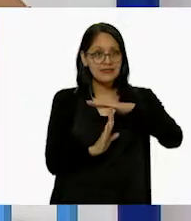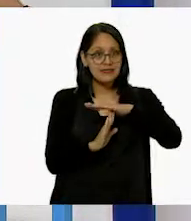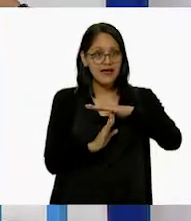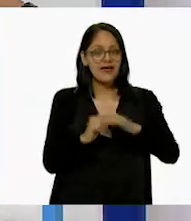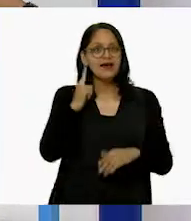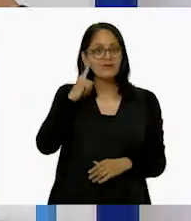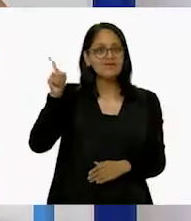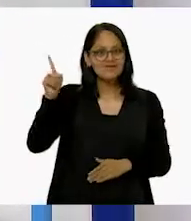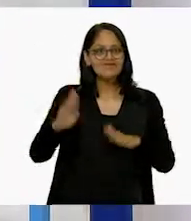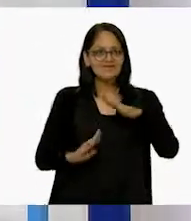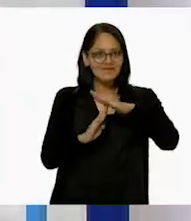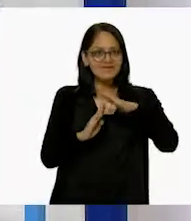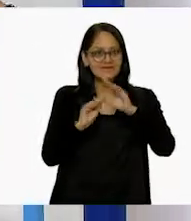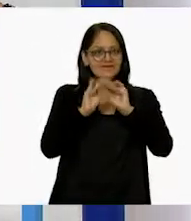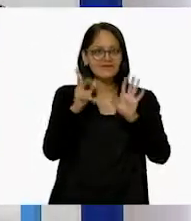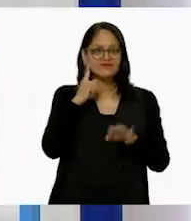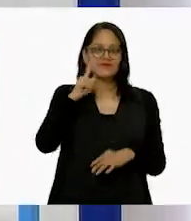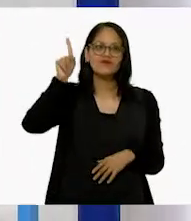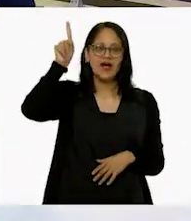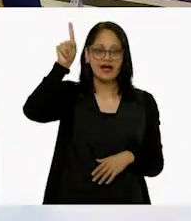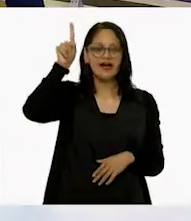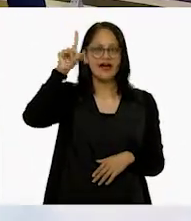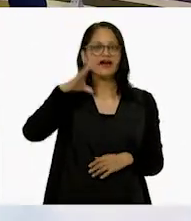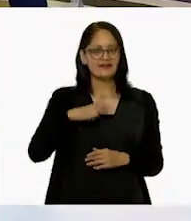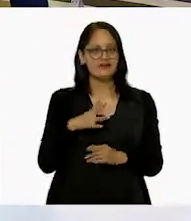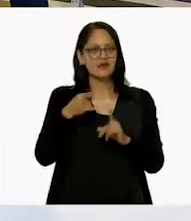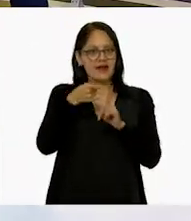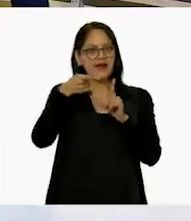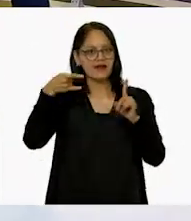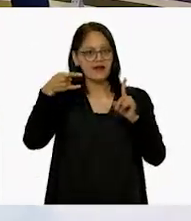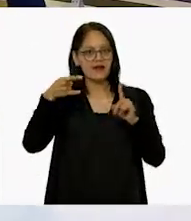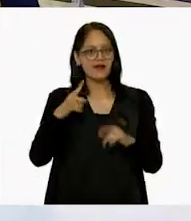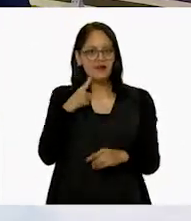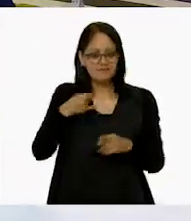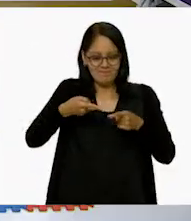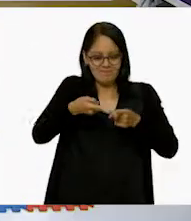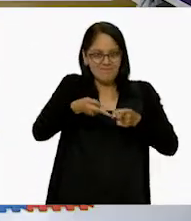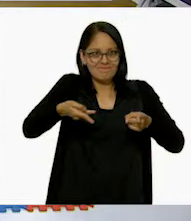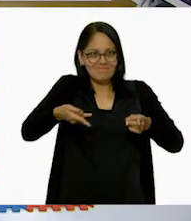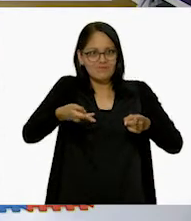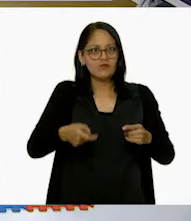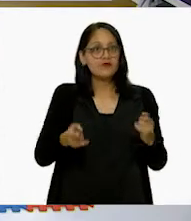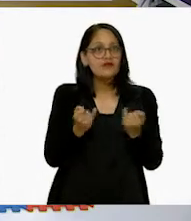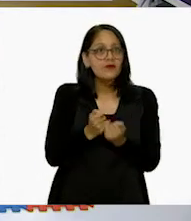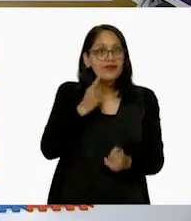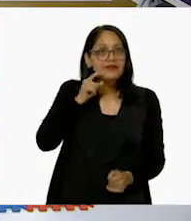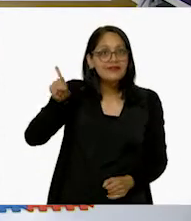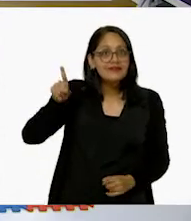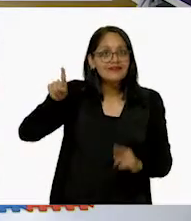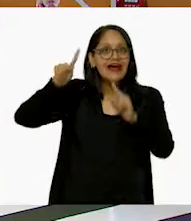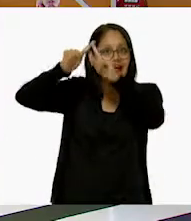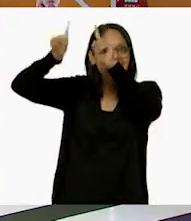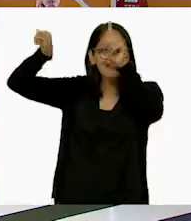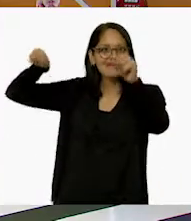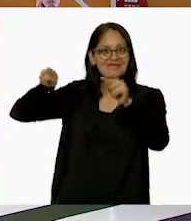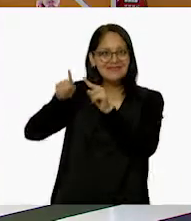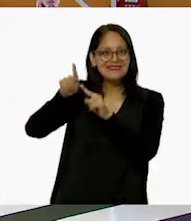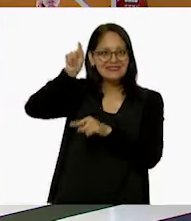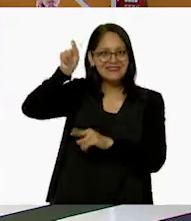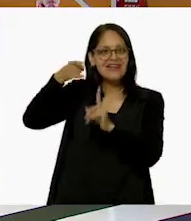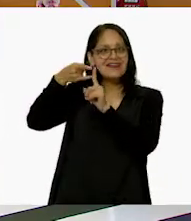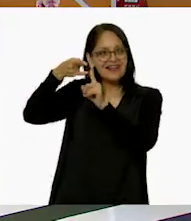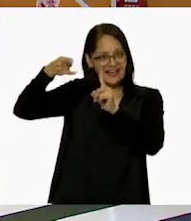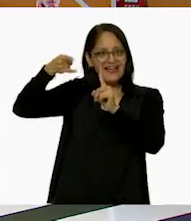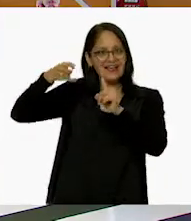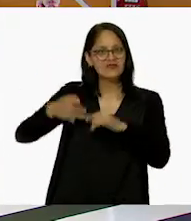La mesa, claro, en la parte de arriba es un rectángulo. ¡Exacto! Ah, y a propósito de rectángulo, también tenemos el... ¡Claro, el pizarrón! ¡El pizarrón!